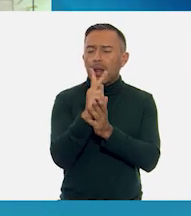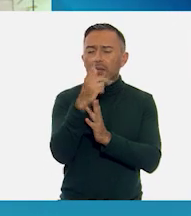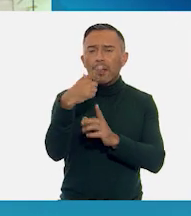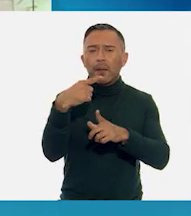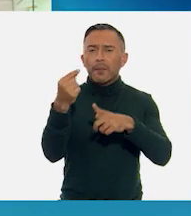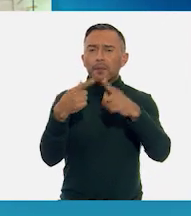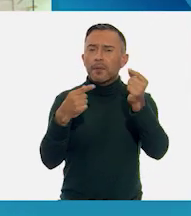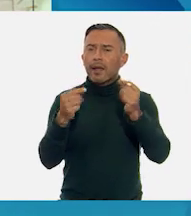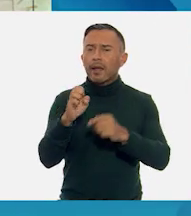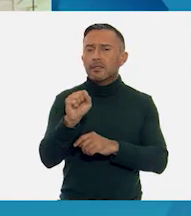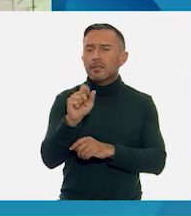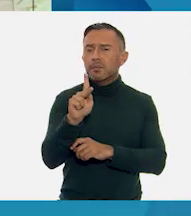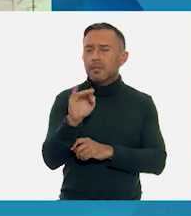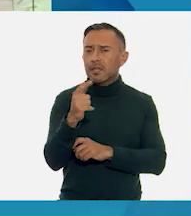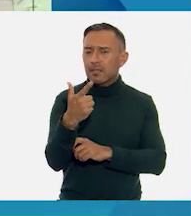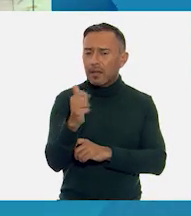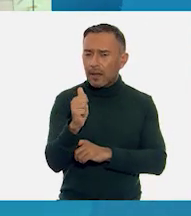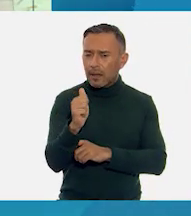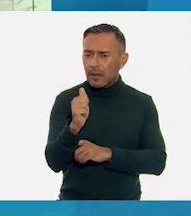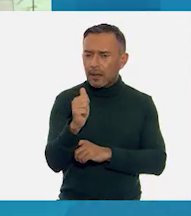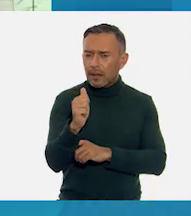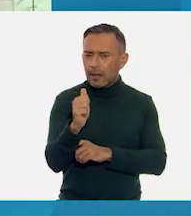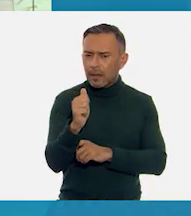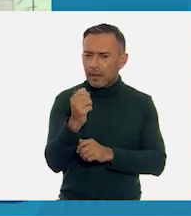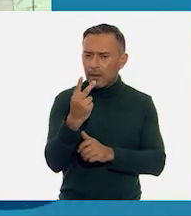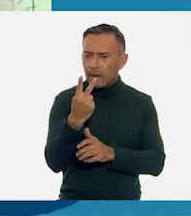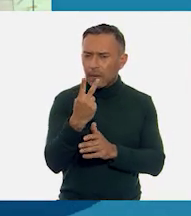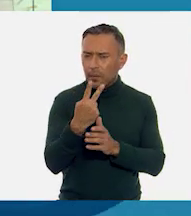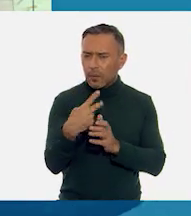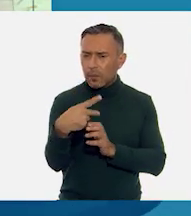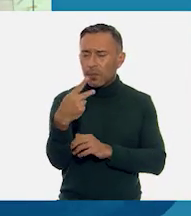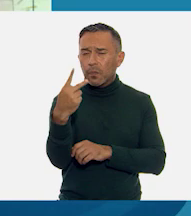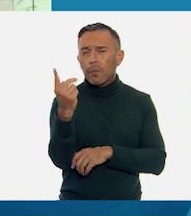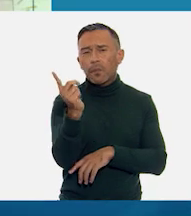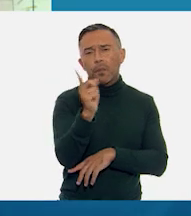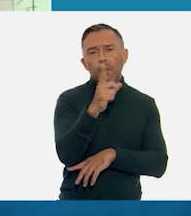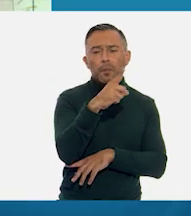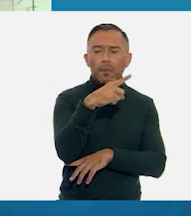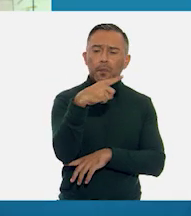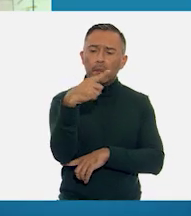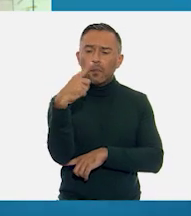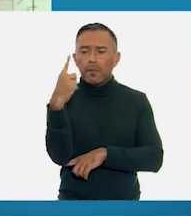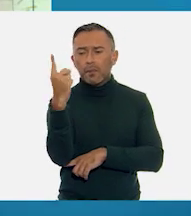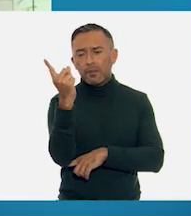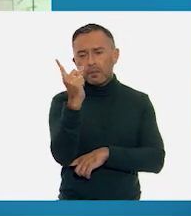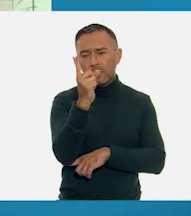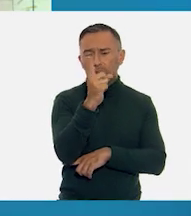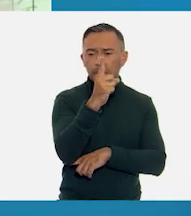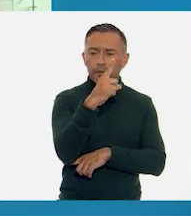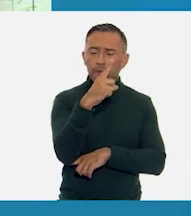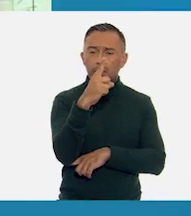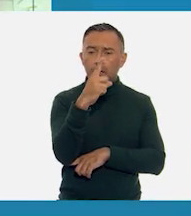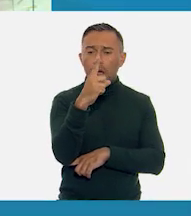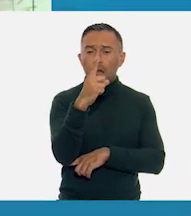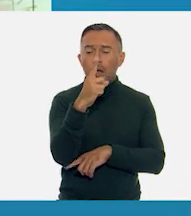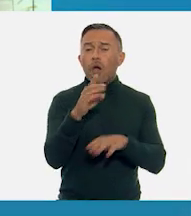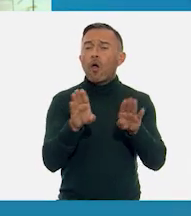undularemos, como una